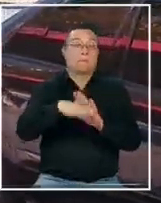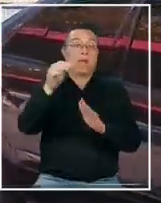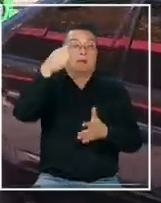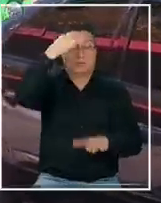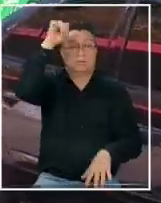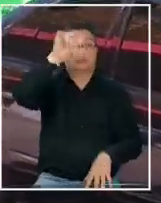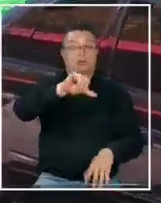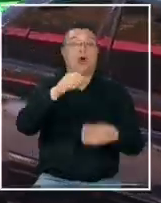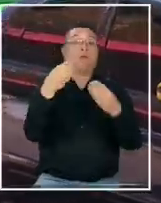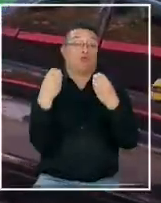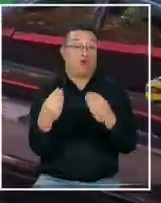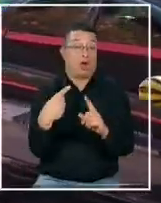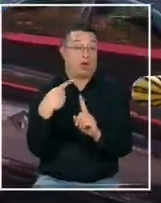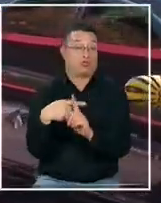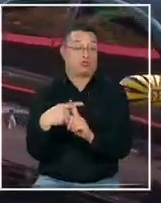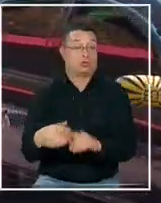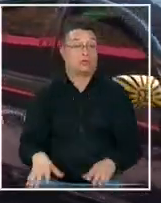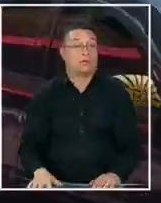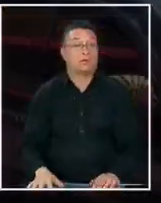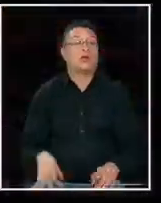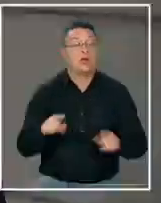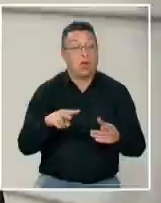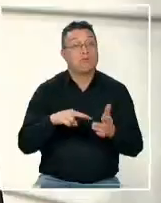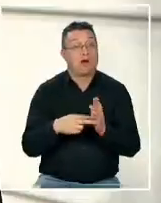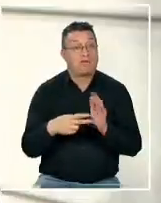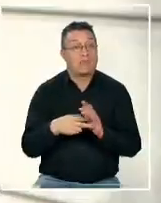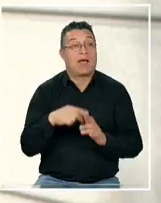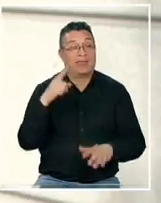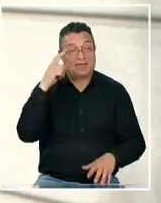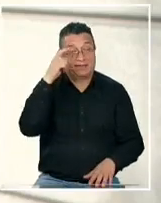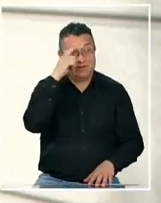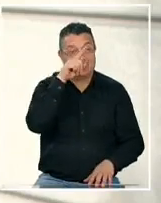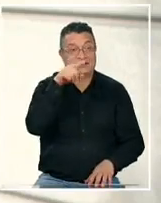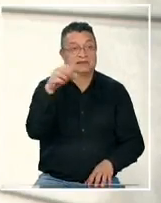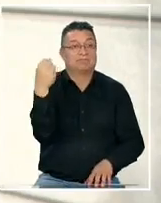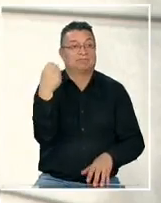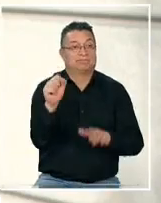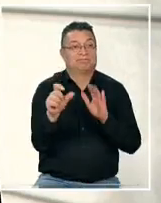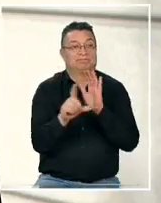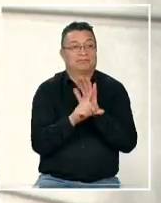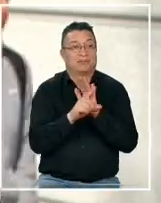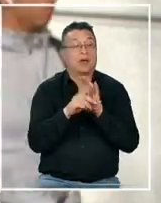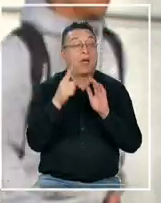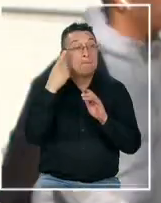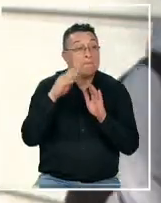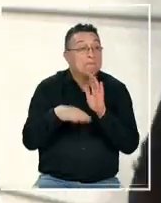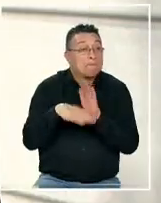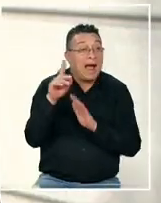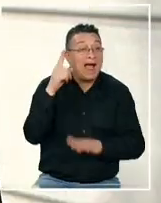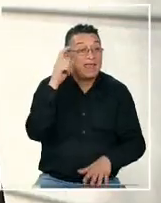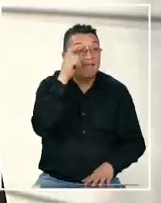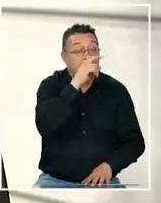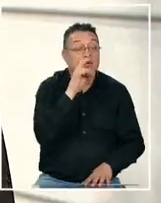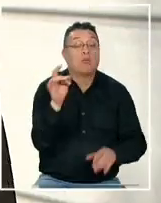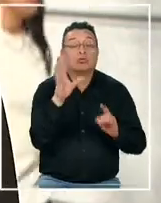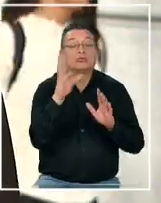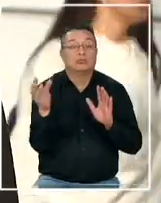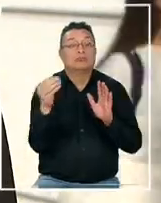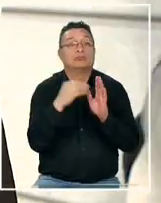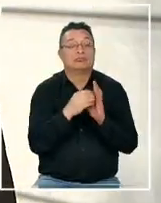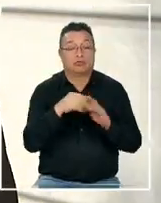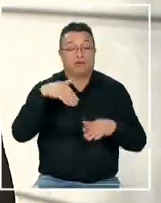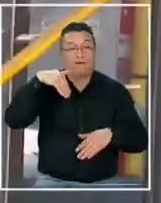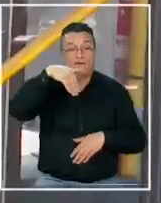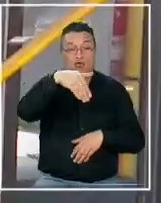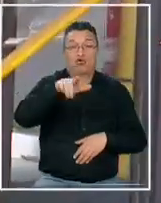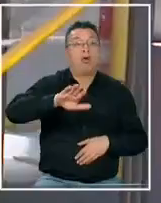gran ayuda yo creo que es un problema complejo la evasión sin duda alguna pero va a ser más difícil aún si es que no se incorpora a los operadores